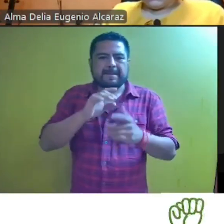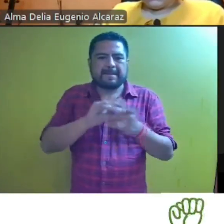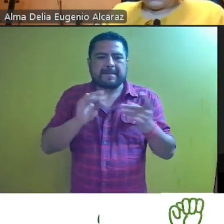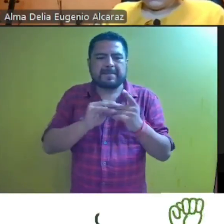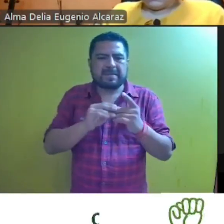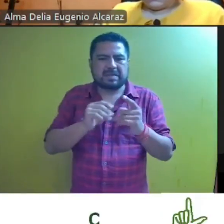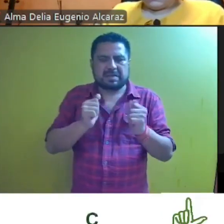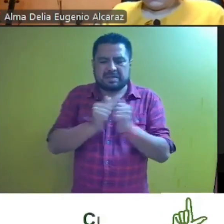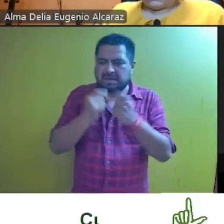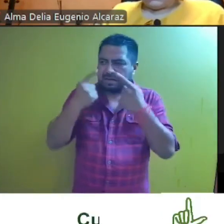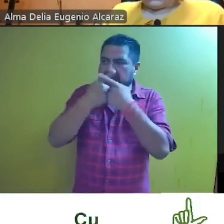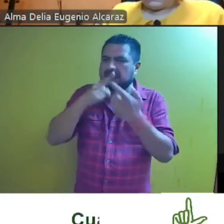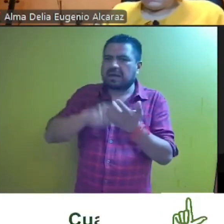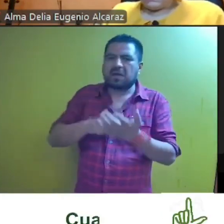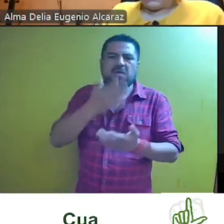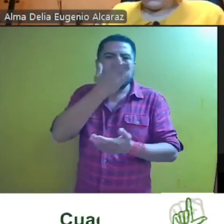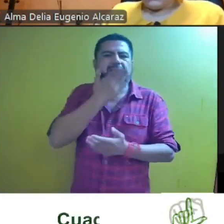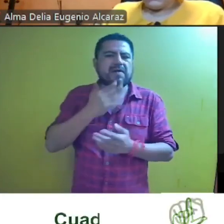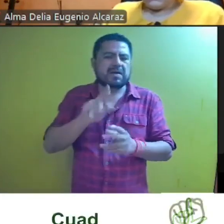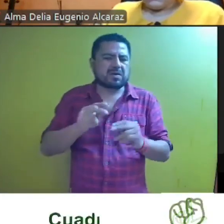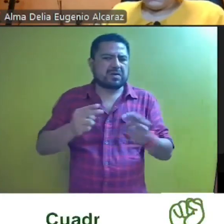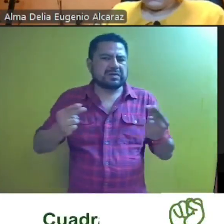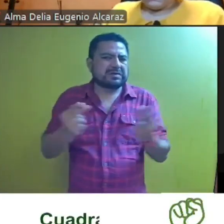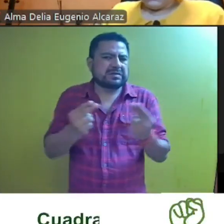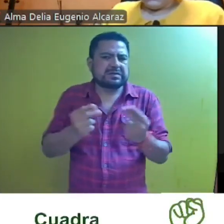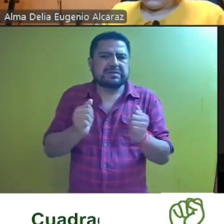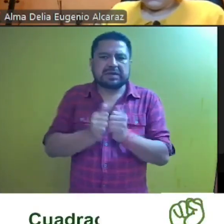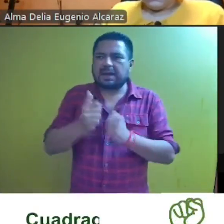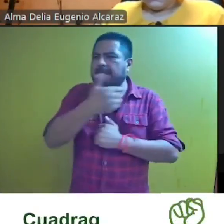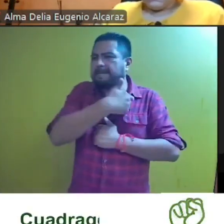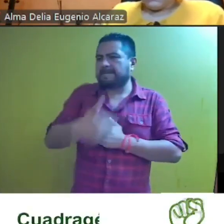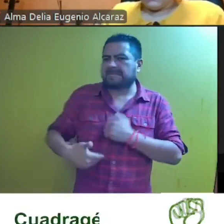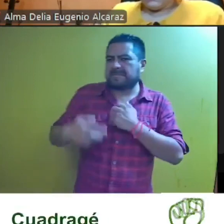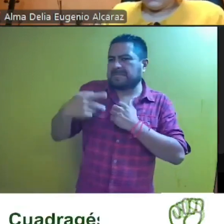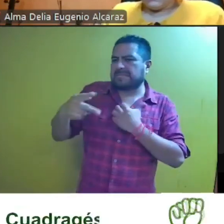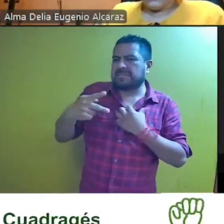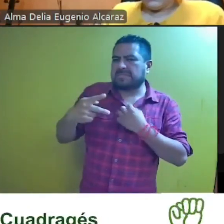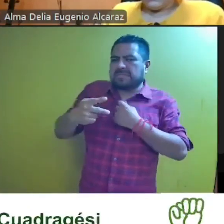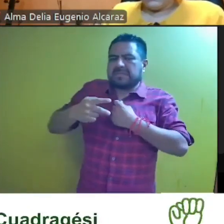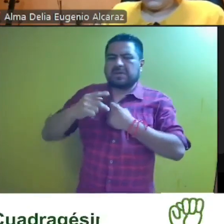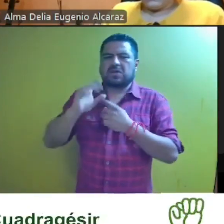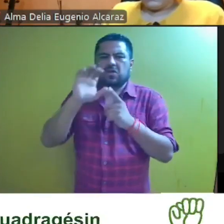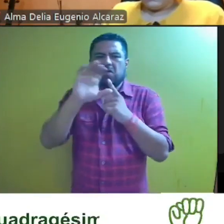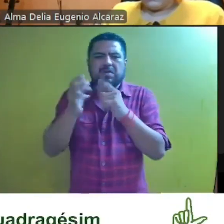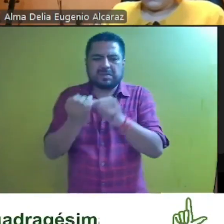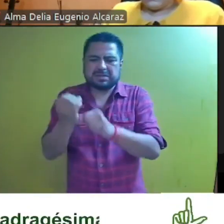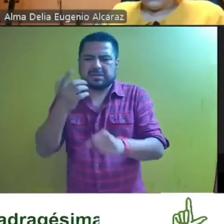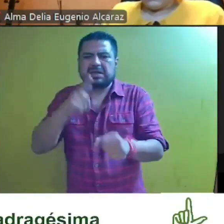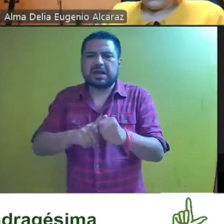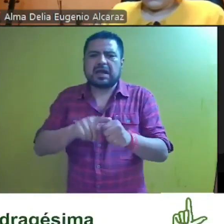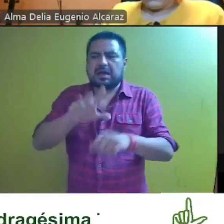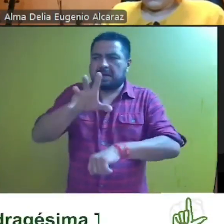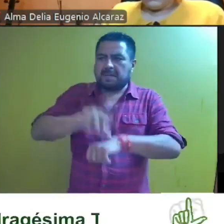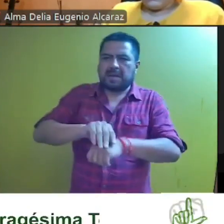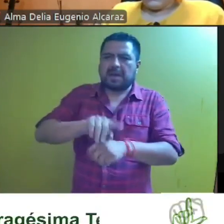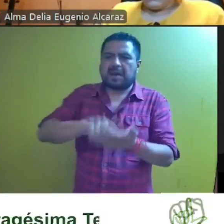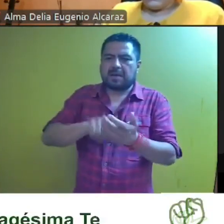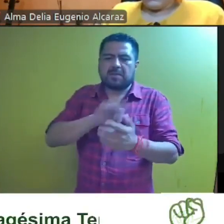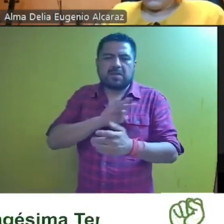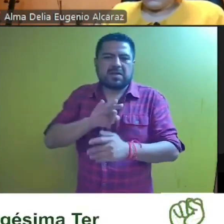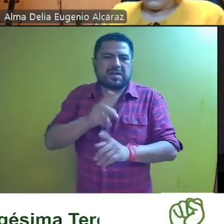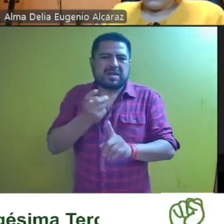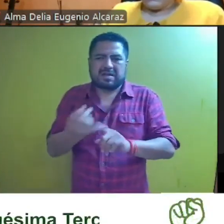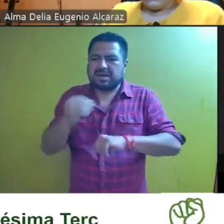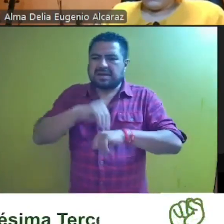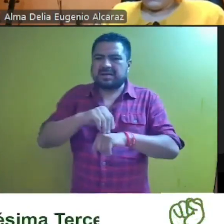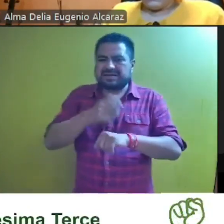disconforme referente a que no es necesario que el presidente de un comité directivo estatal se encuentre en licencia para que pueda presidir dicho